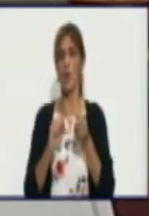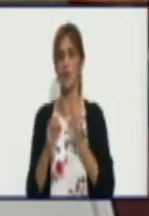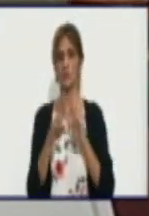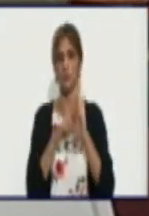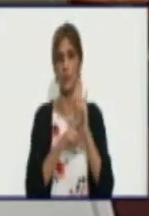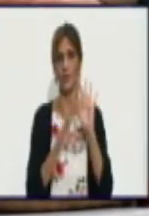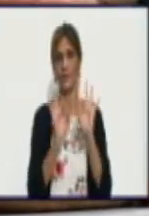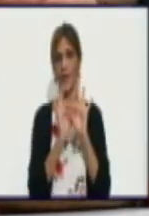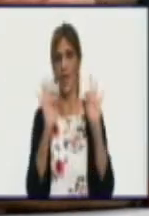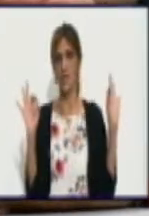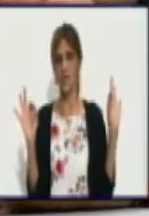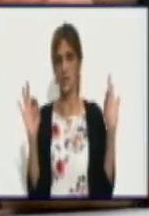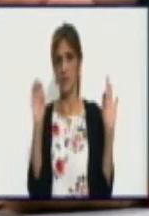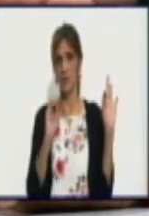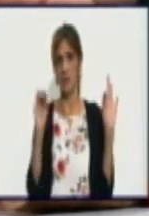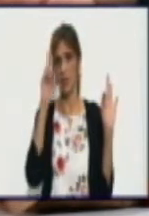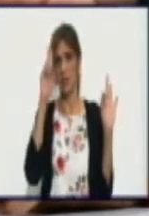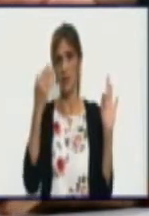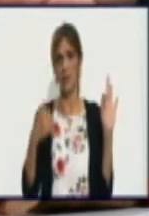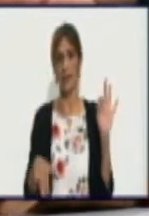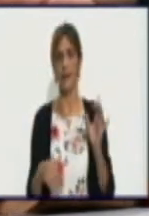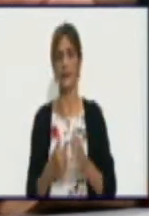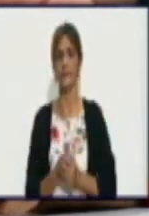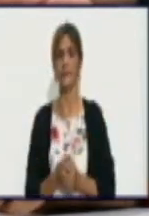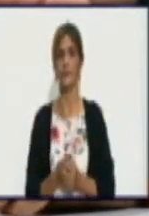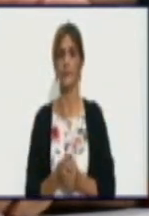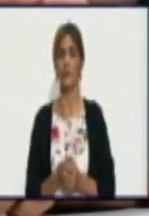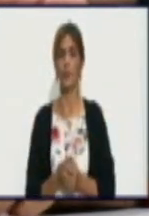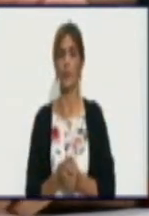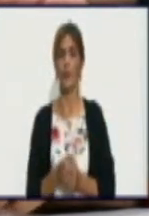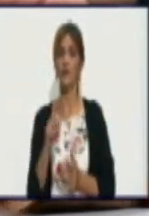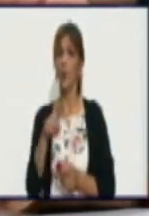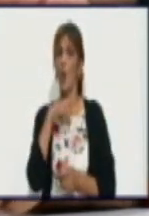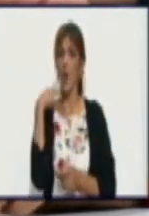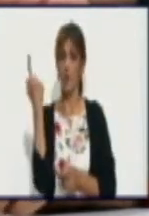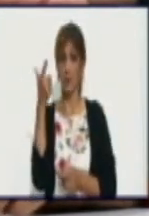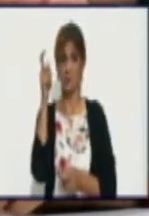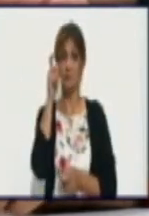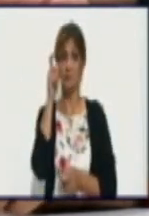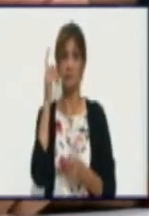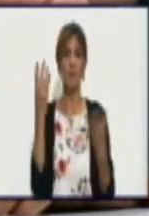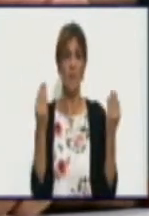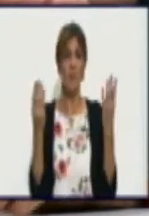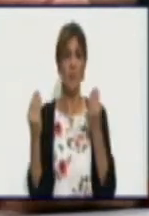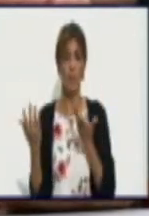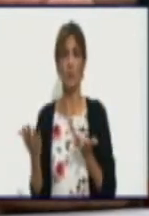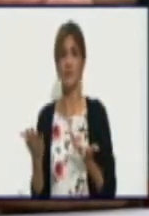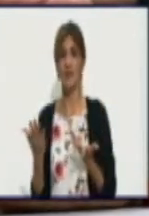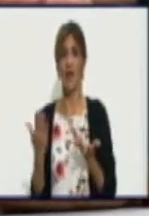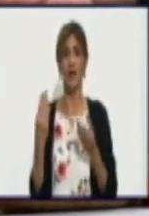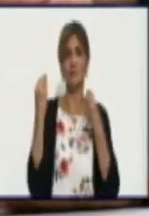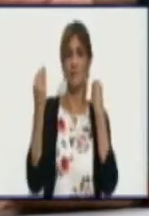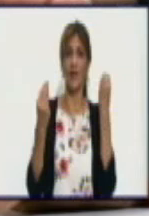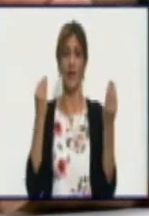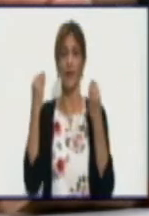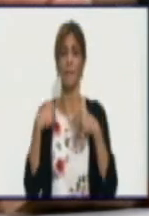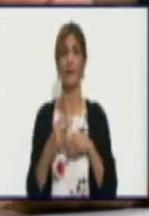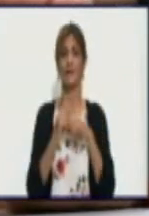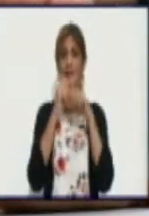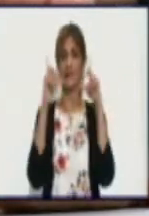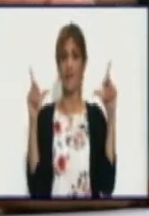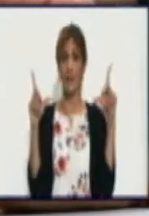Esto es con la, con el sacrificio del ganado mayor. Hay muchas expectativas, decir con esto